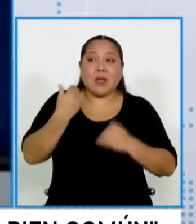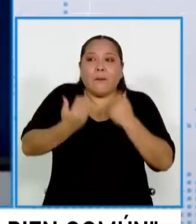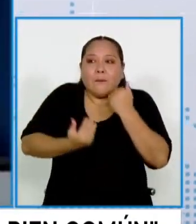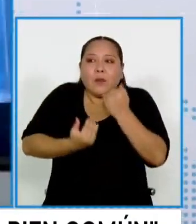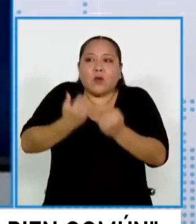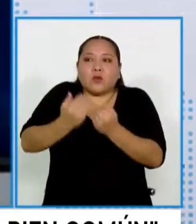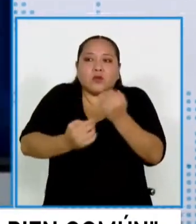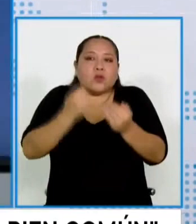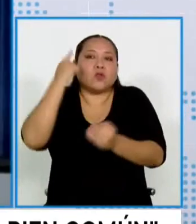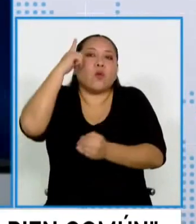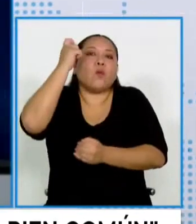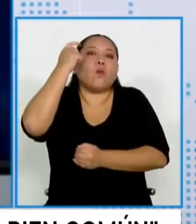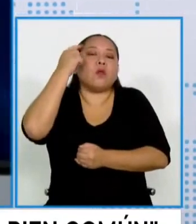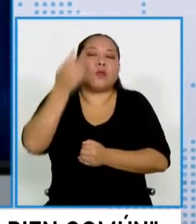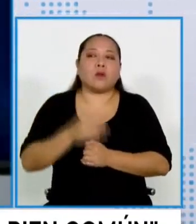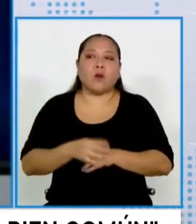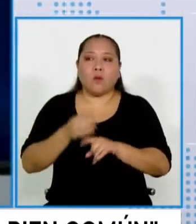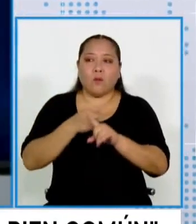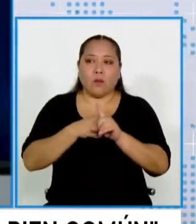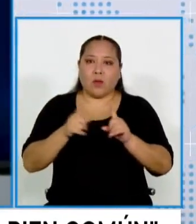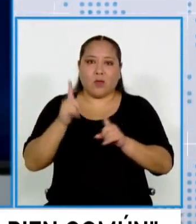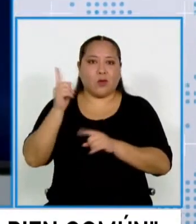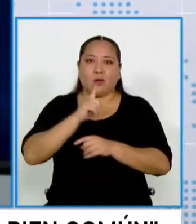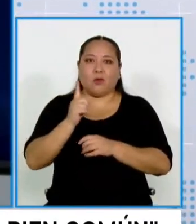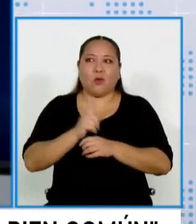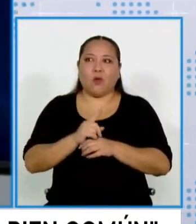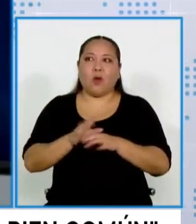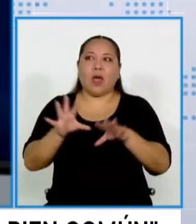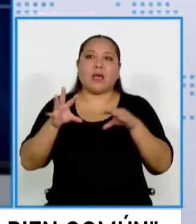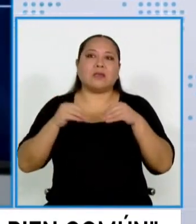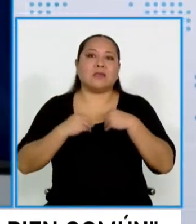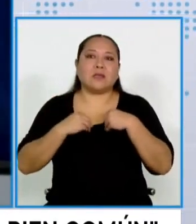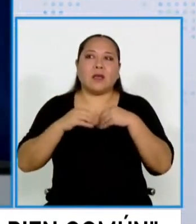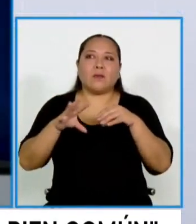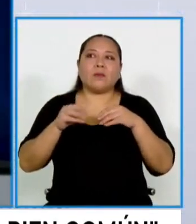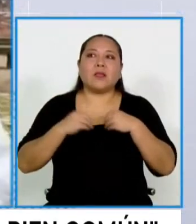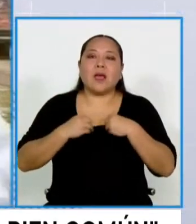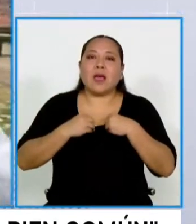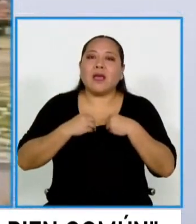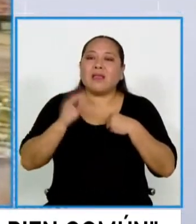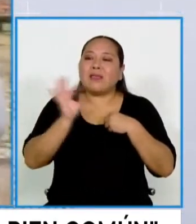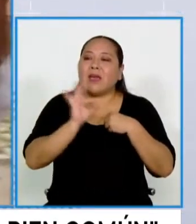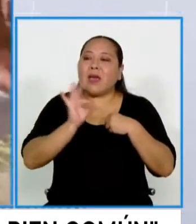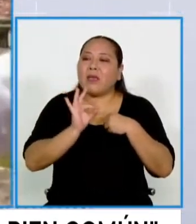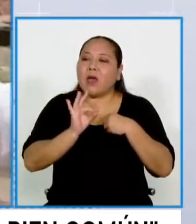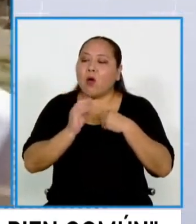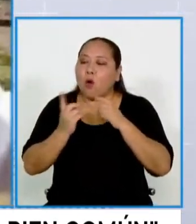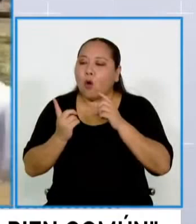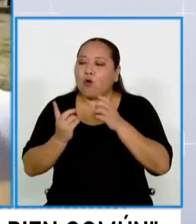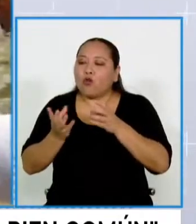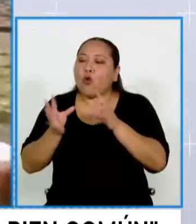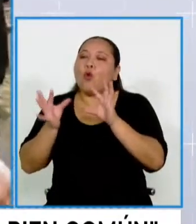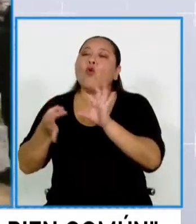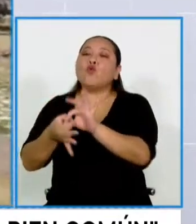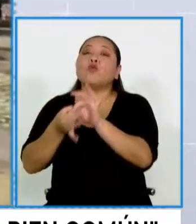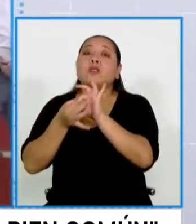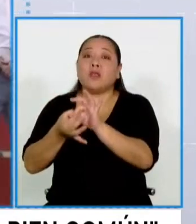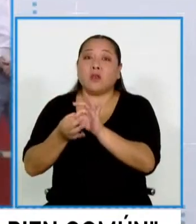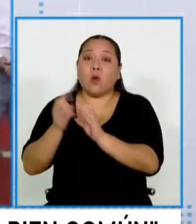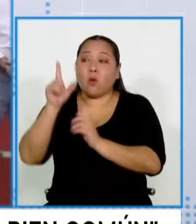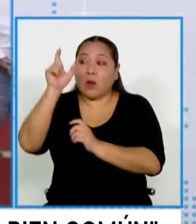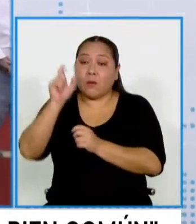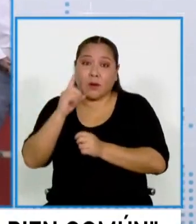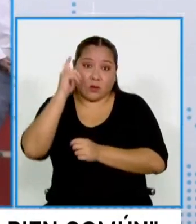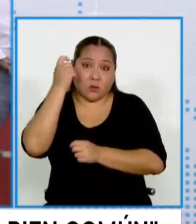no es partidaria de ningún partido político, y esto tenemos que decirlo con mucha claridad,